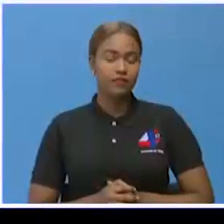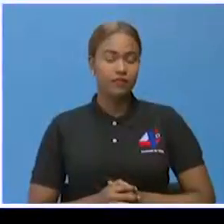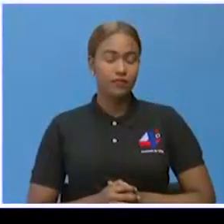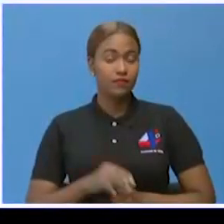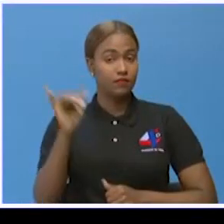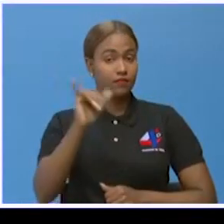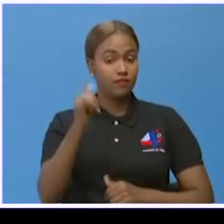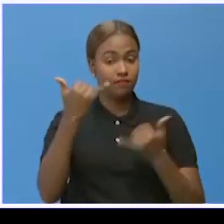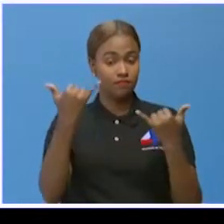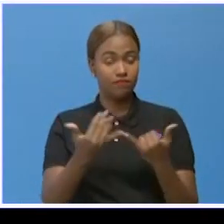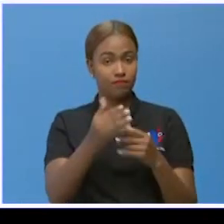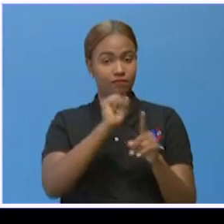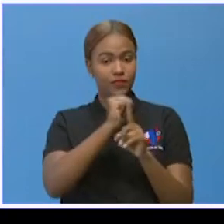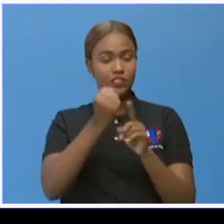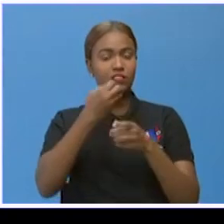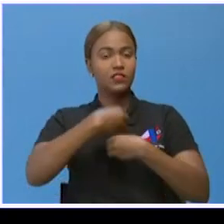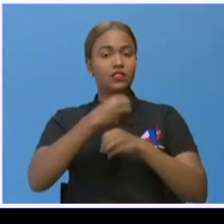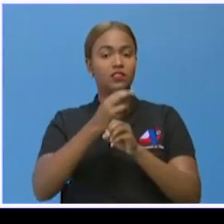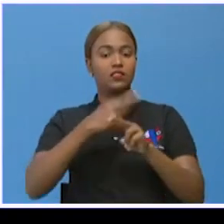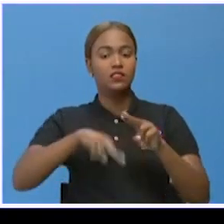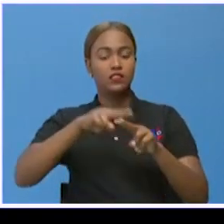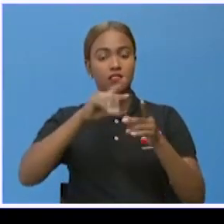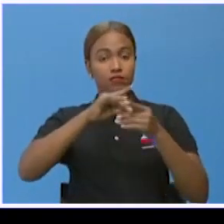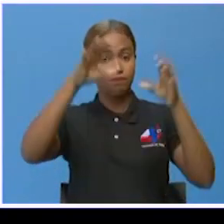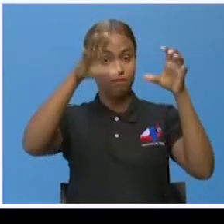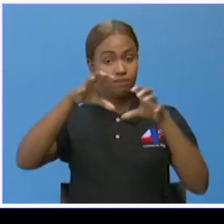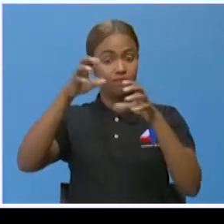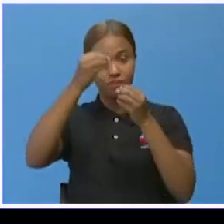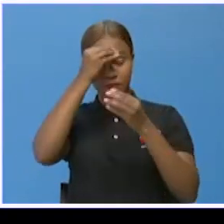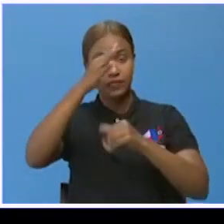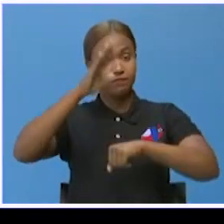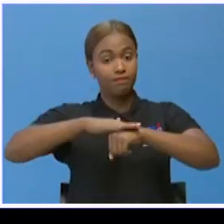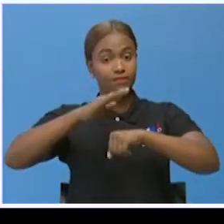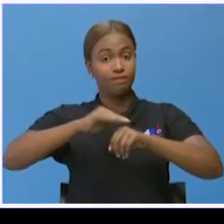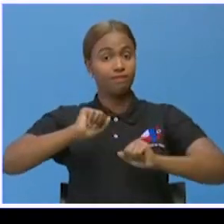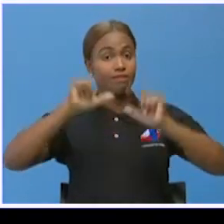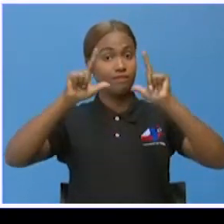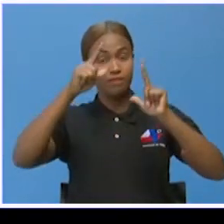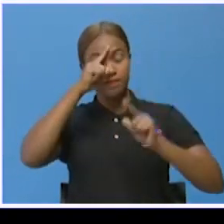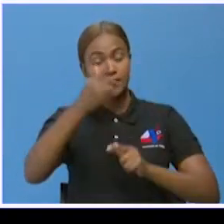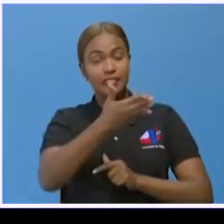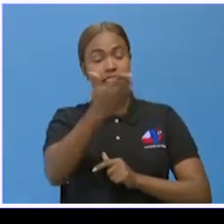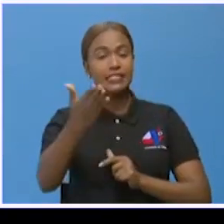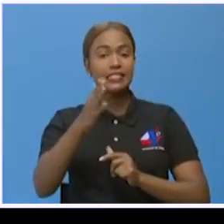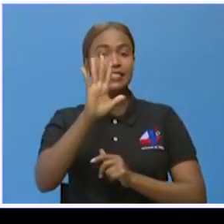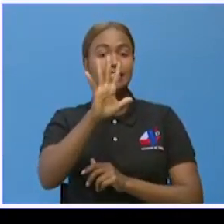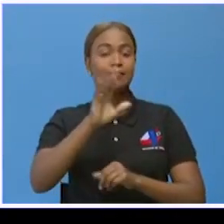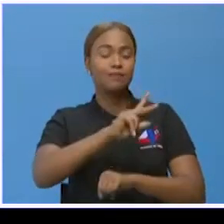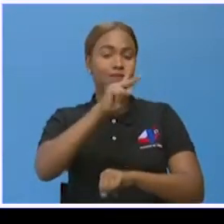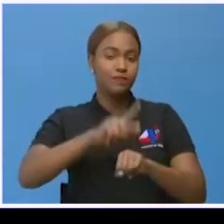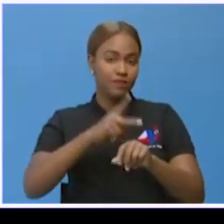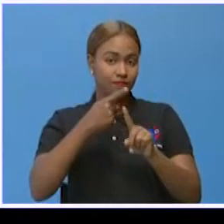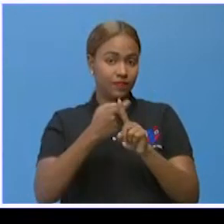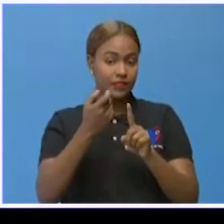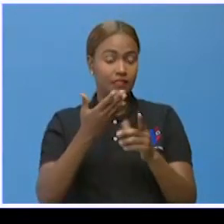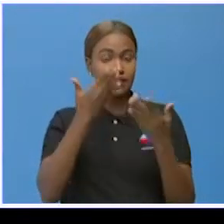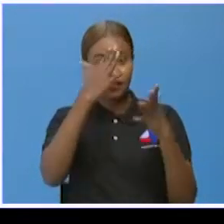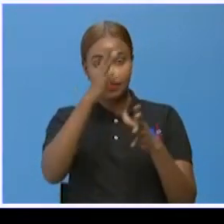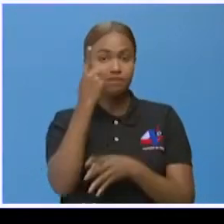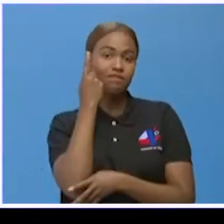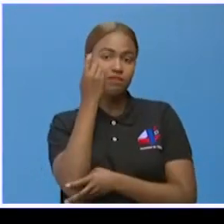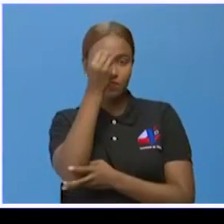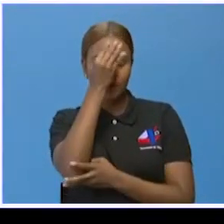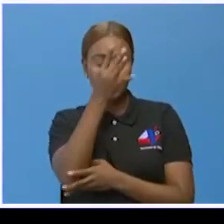Y bueno, en ese sentido, la Oficina Nacional de Meteorología pues emite una alerta meteorológica para esas cinco provincias, las cuales había